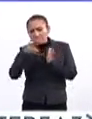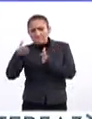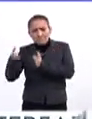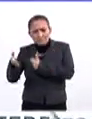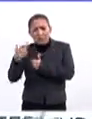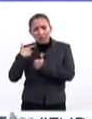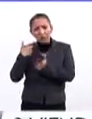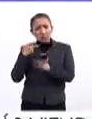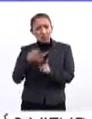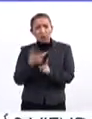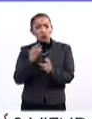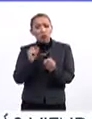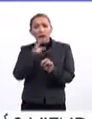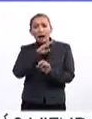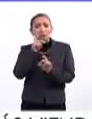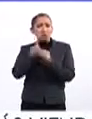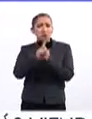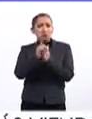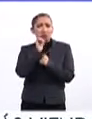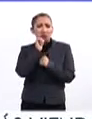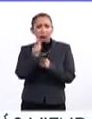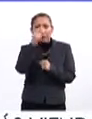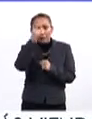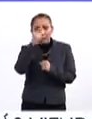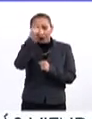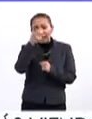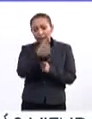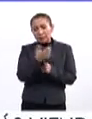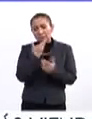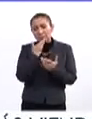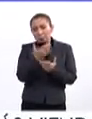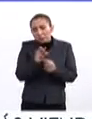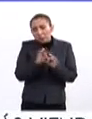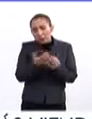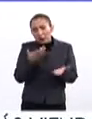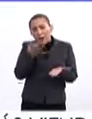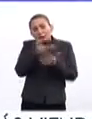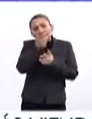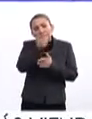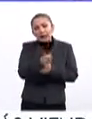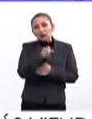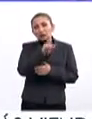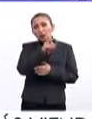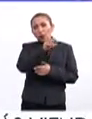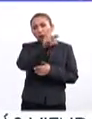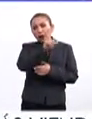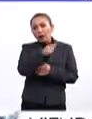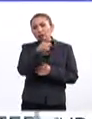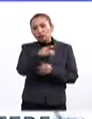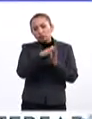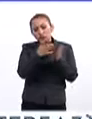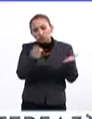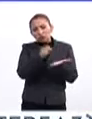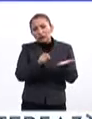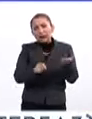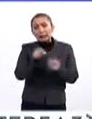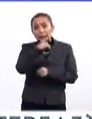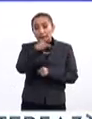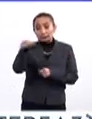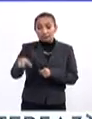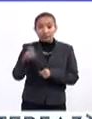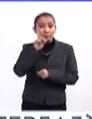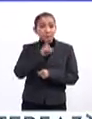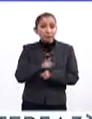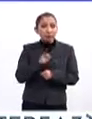recto, o no hay ningún problema. Yo creo que es una buena forma de acercarte a Sor Juana, que además, bueno, pues ha sido,